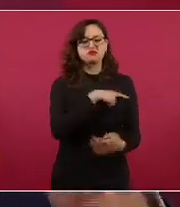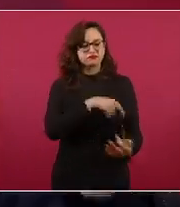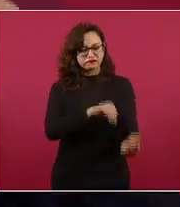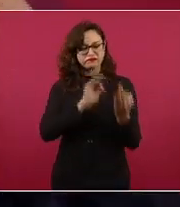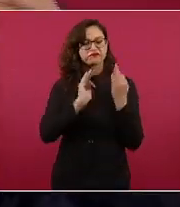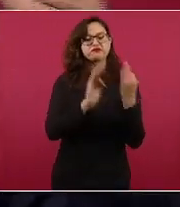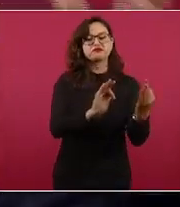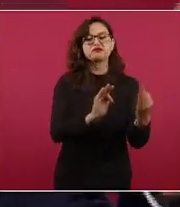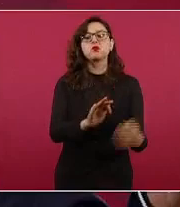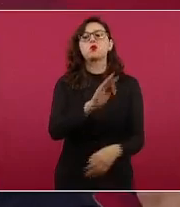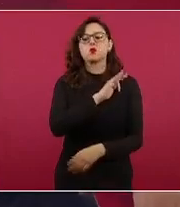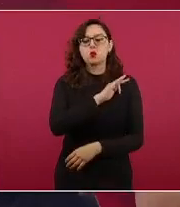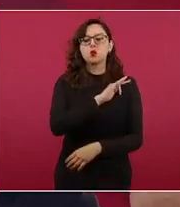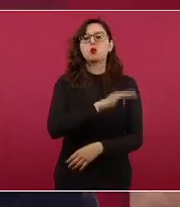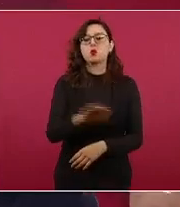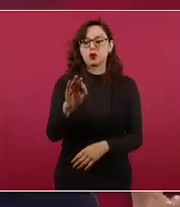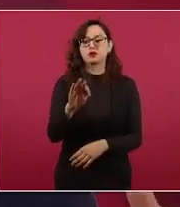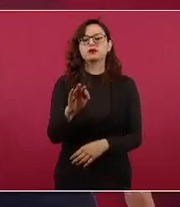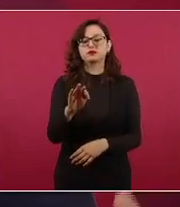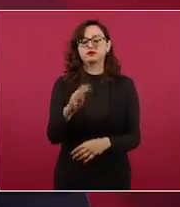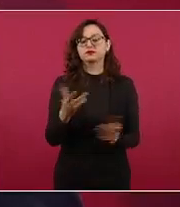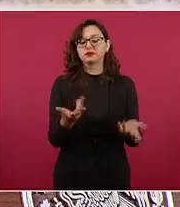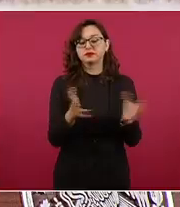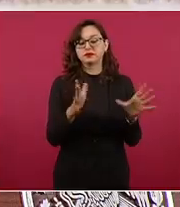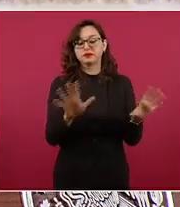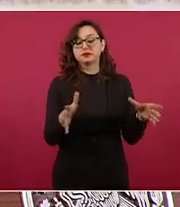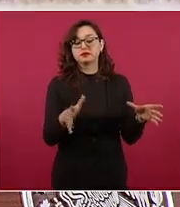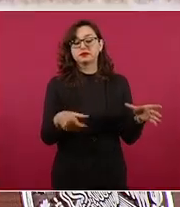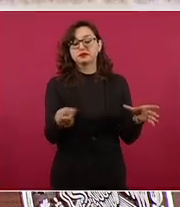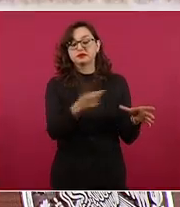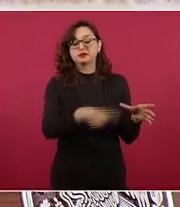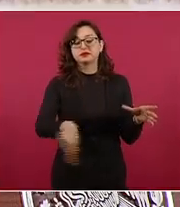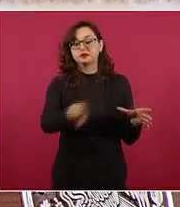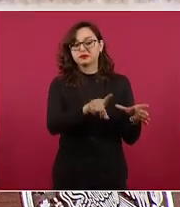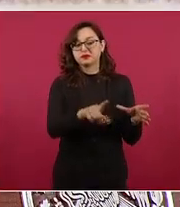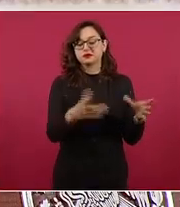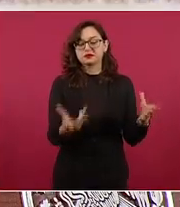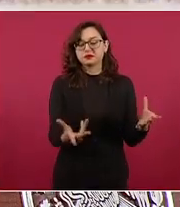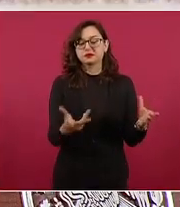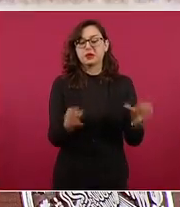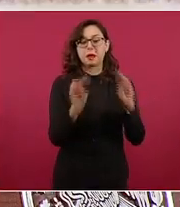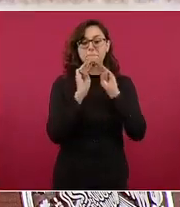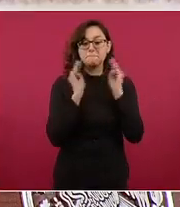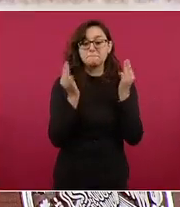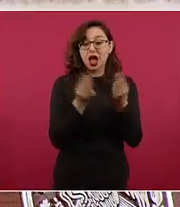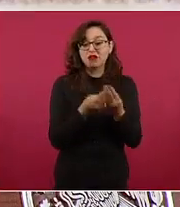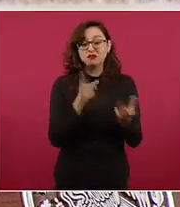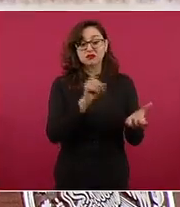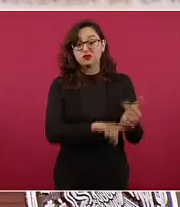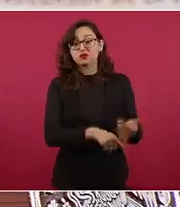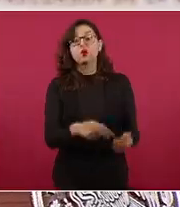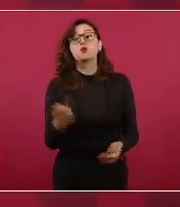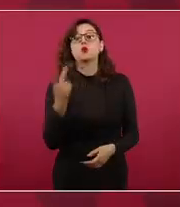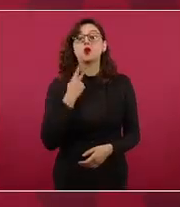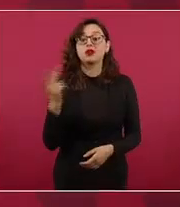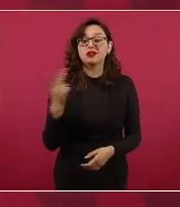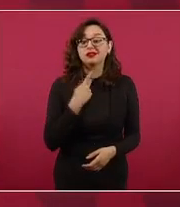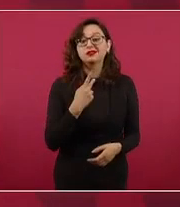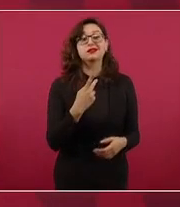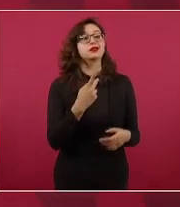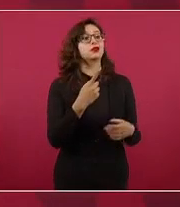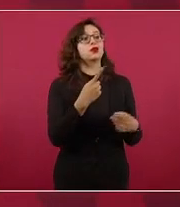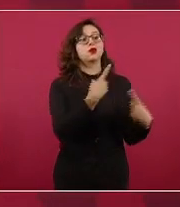a la oligarquía de México que tiene mucho control